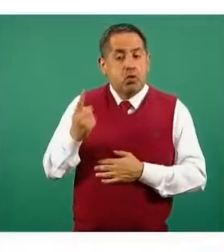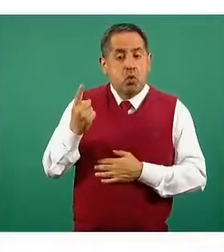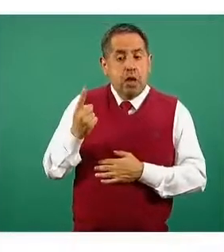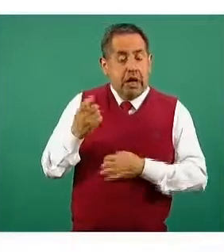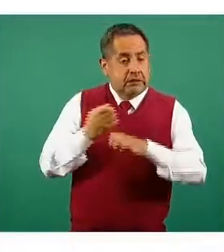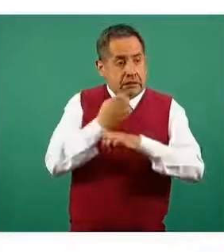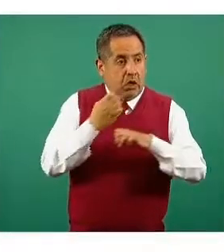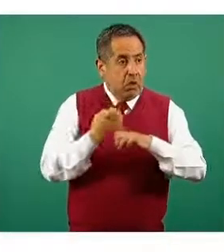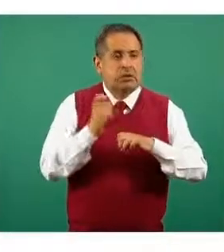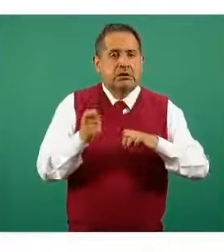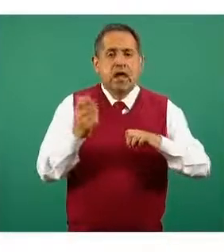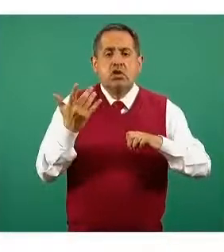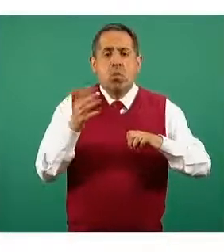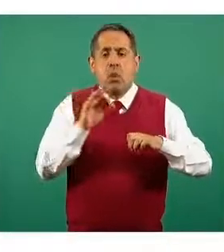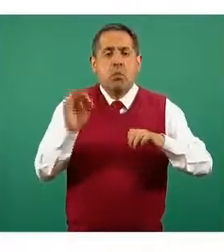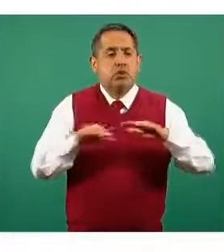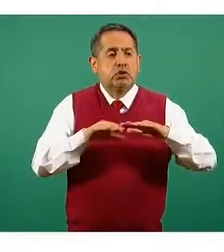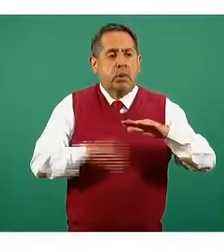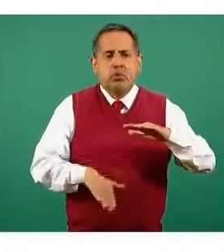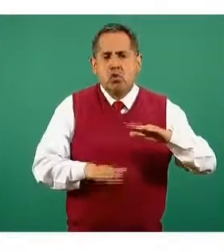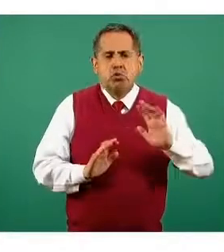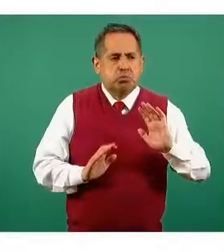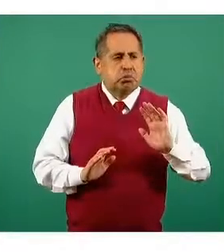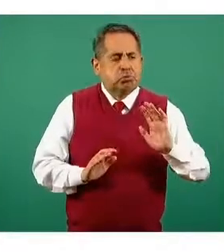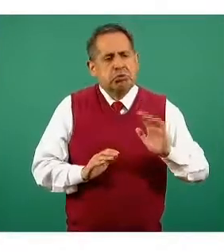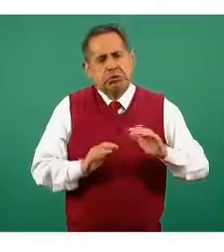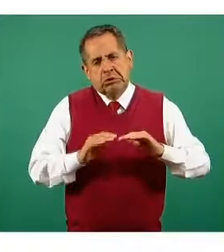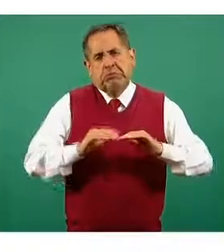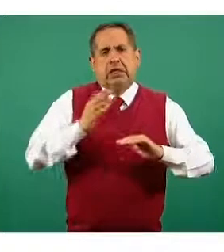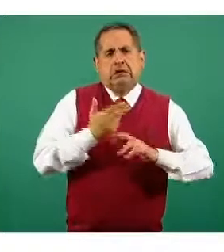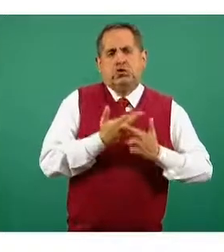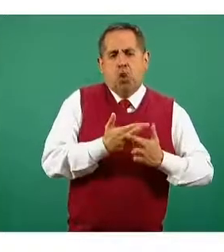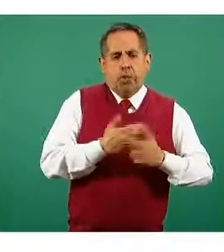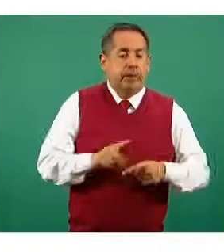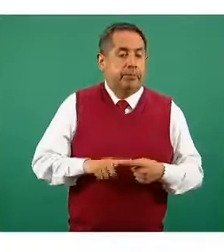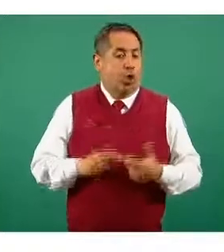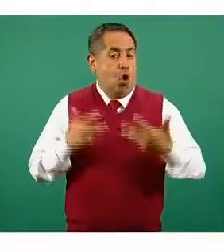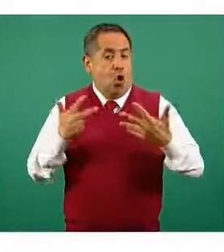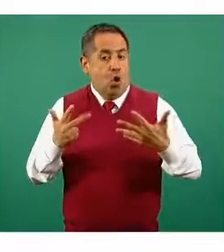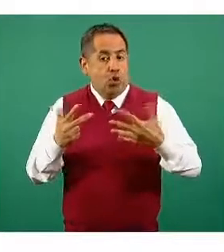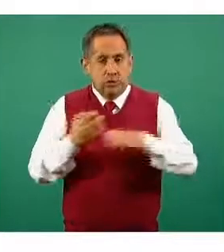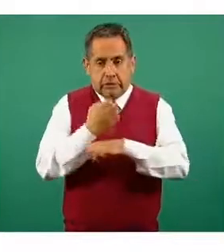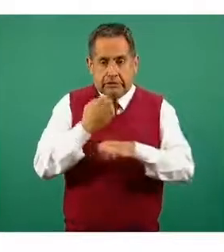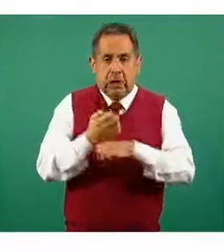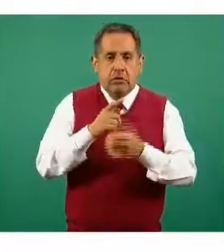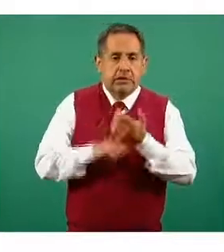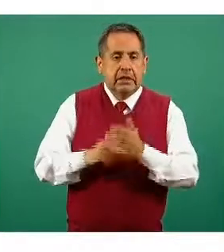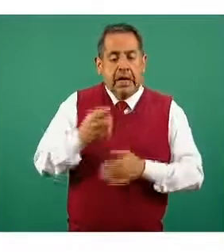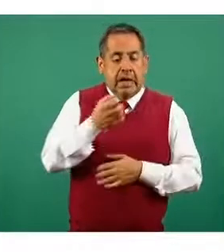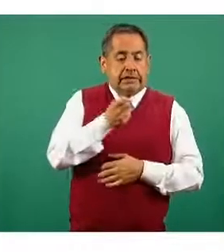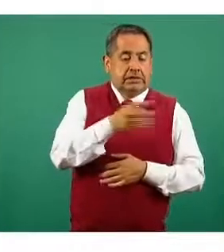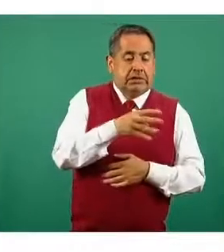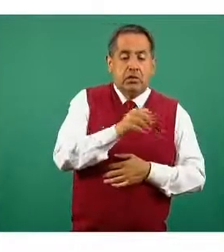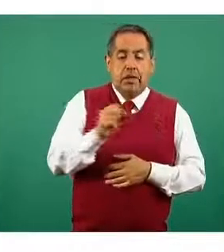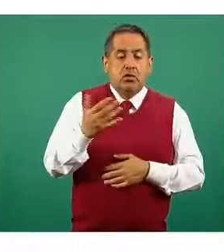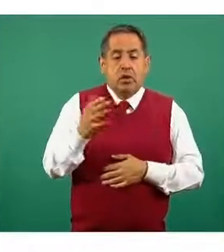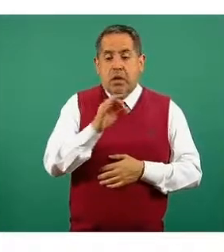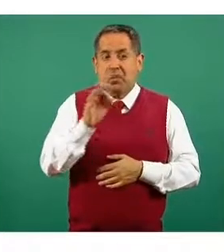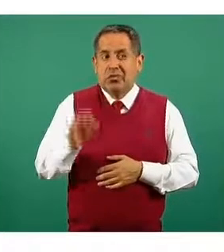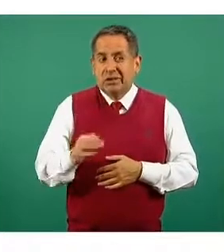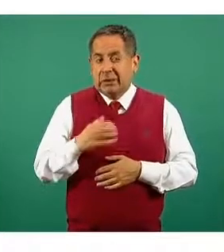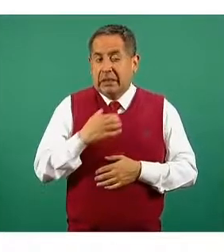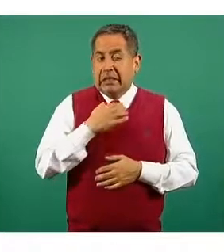del cincuenta por ciento de la ocupación, ocho entidades que están entre el sesenta y nueve y el cincuenta,